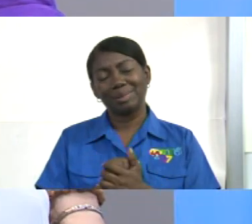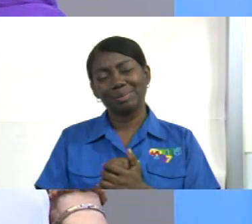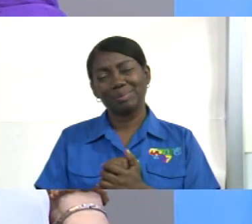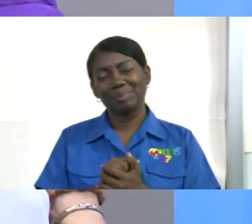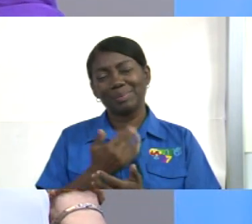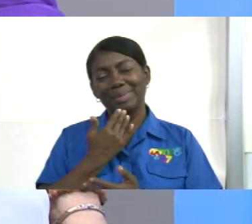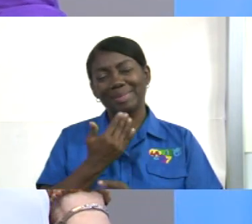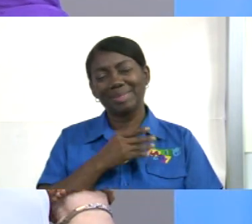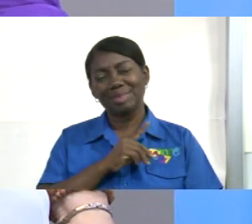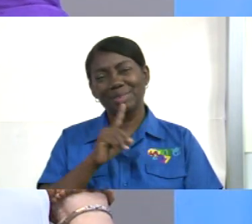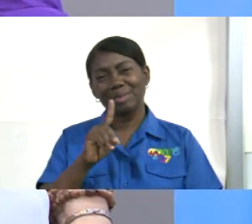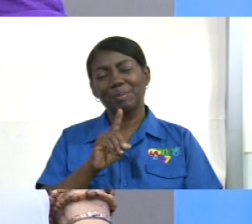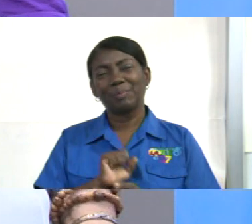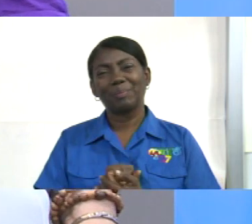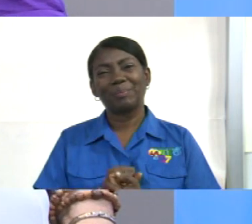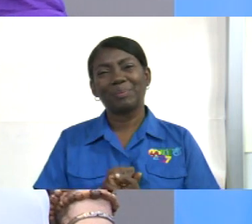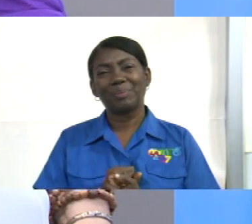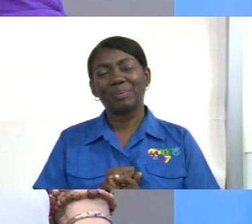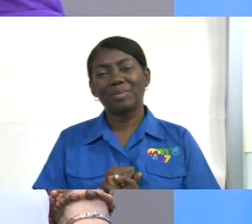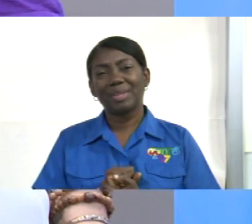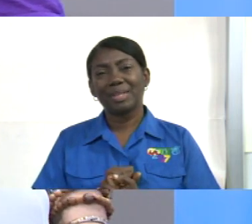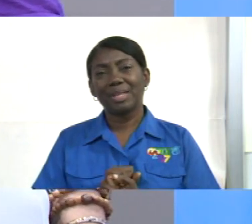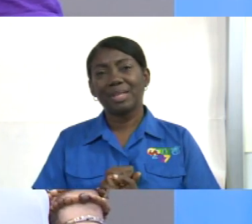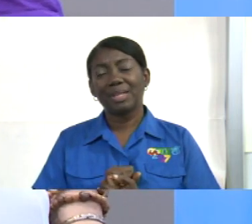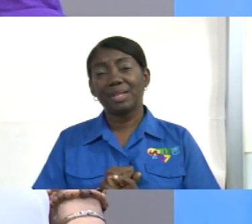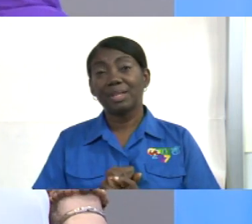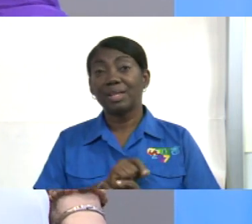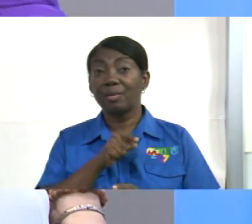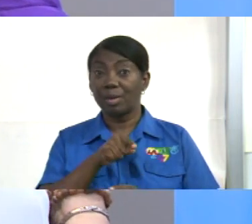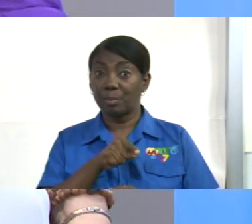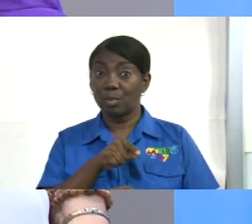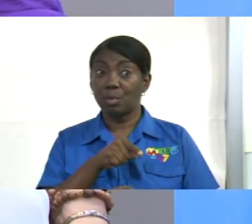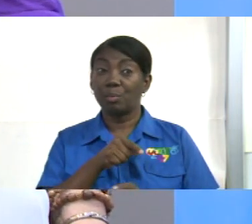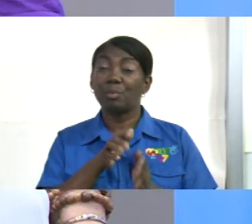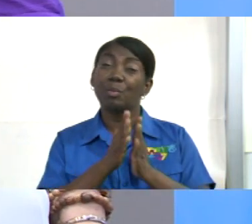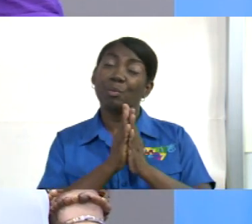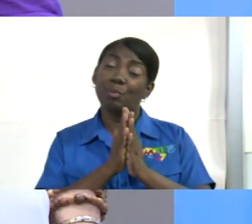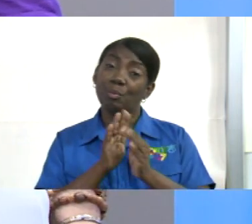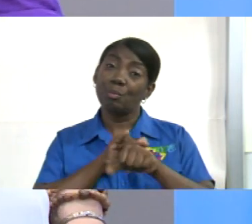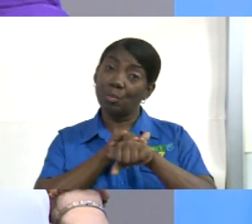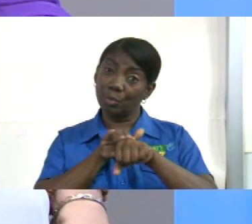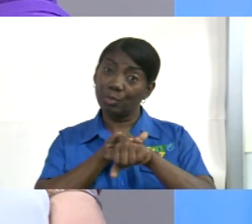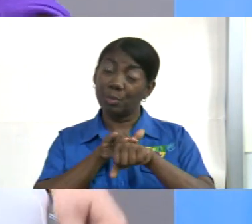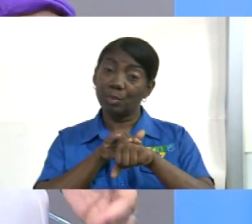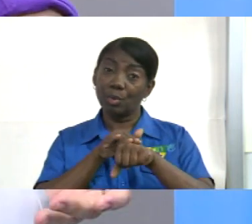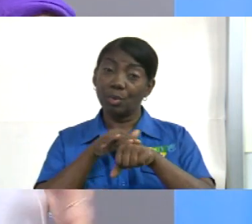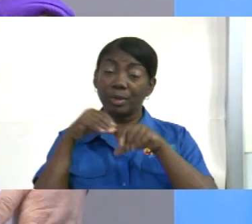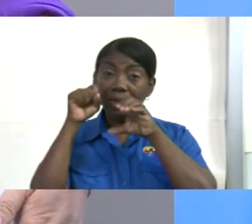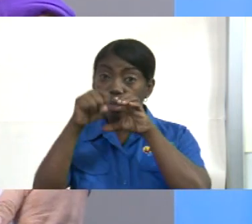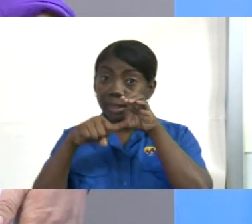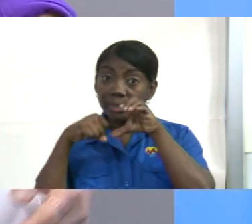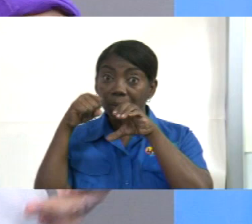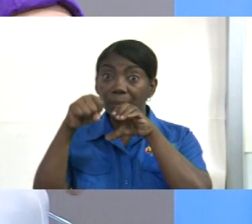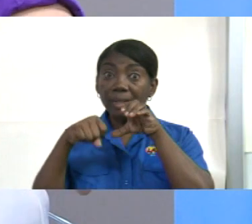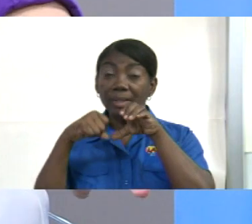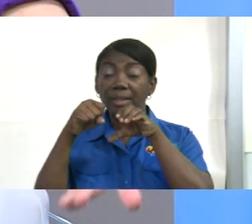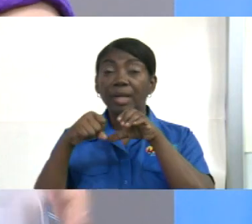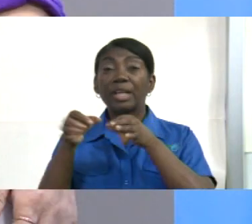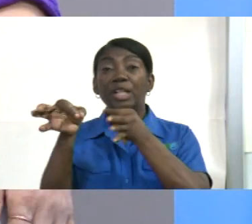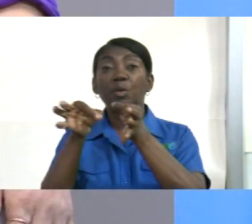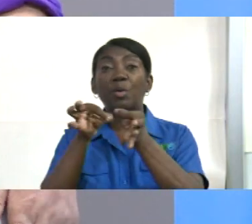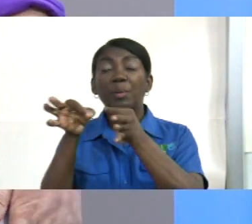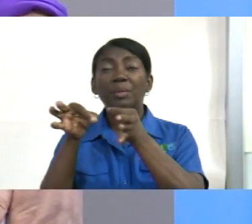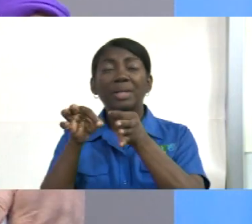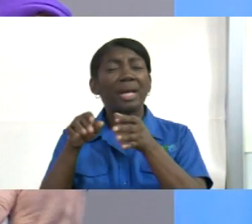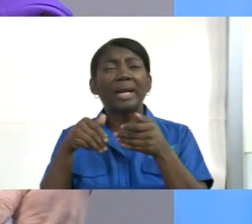Ajá. Bueno, le vamos a pedir al señor productor que por favor nos pase este video que nos explica